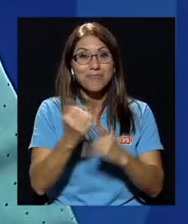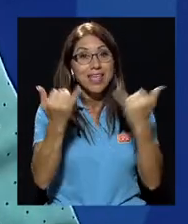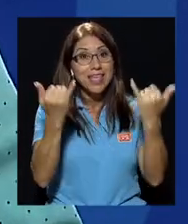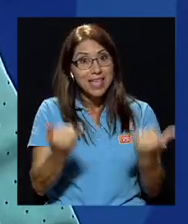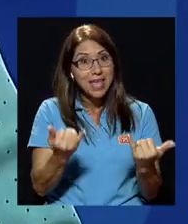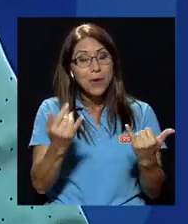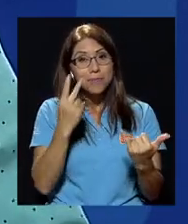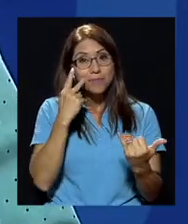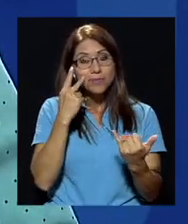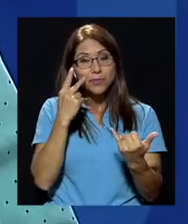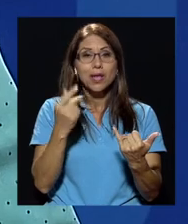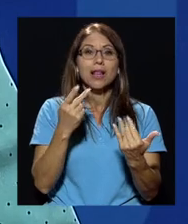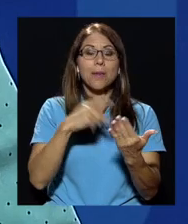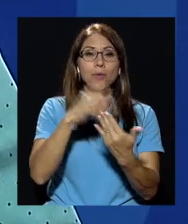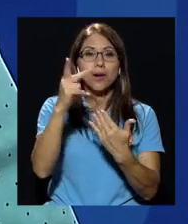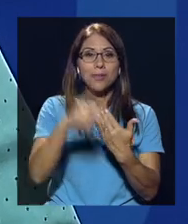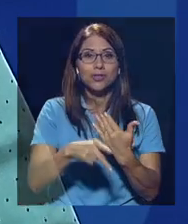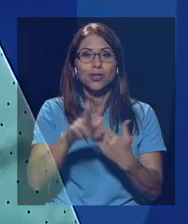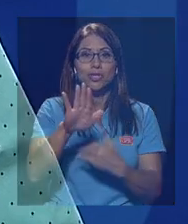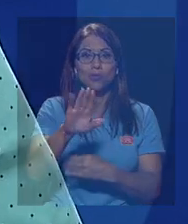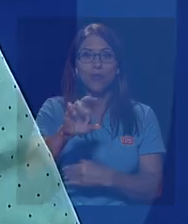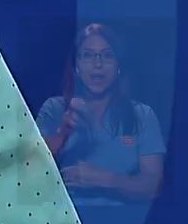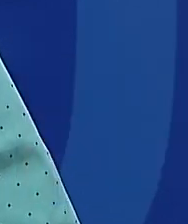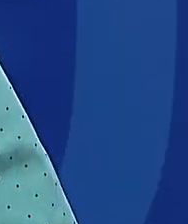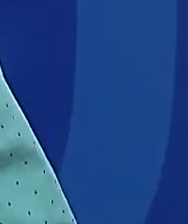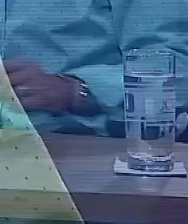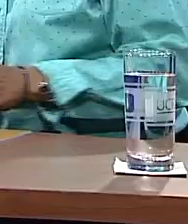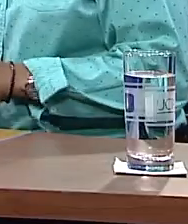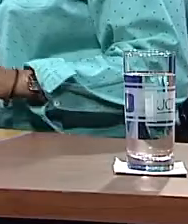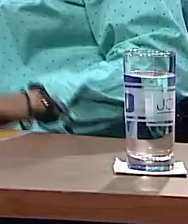ahora en compañía de la programación de su canal UCR.